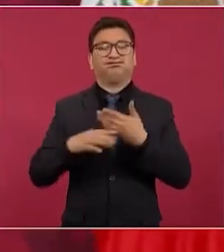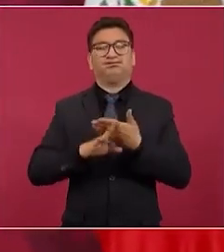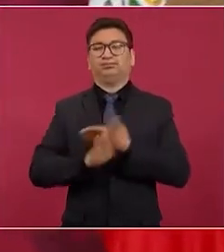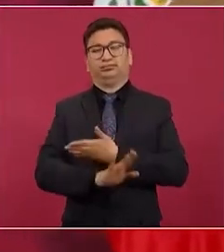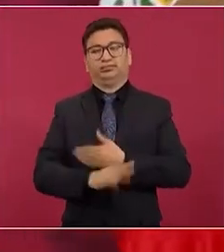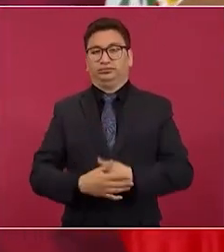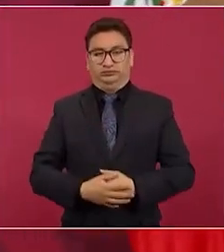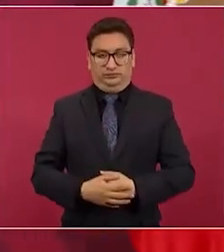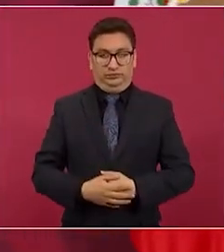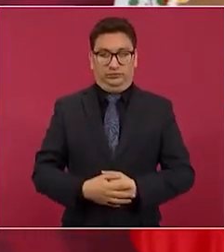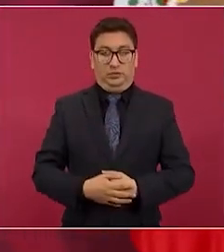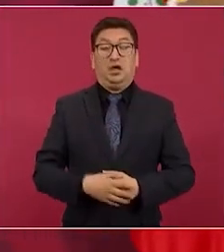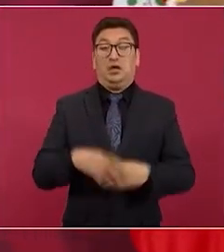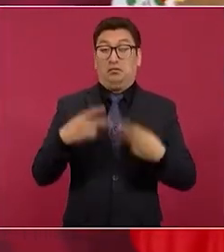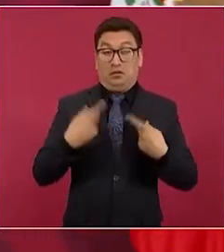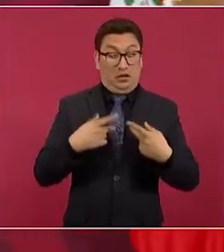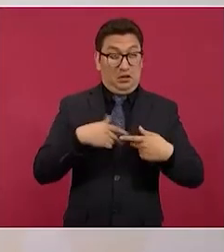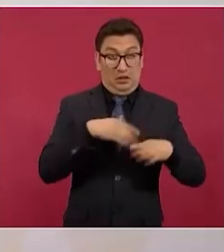y desgracias.